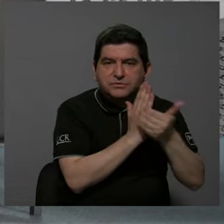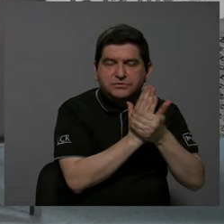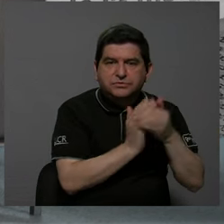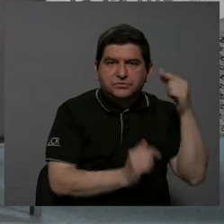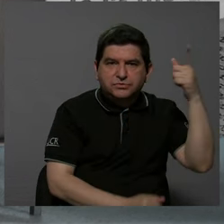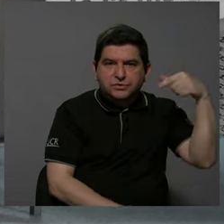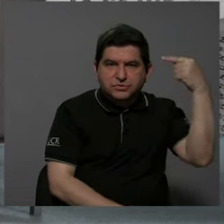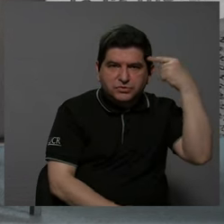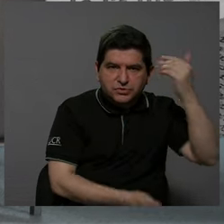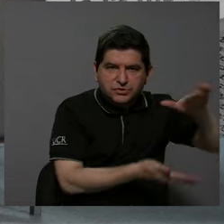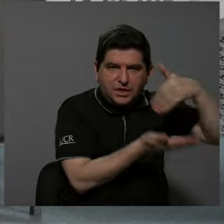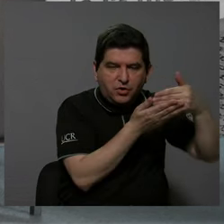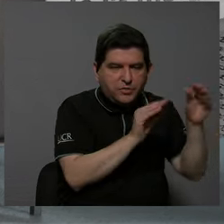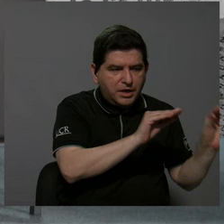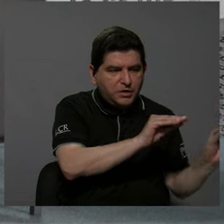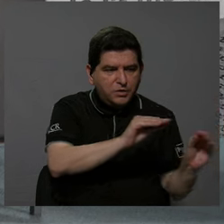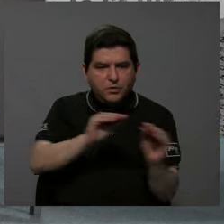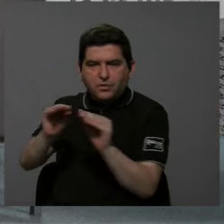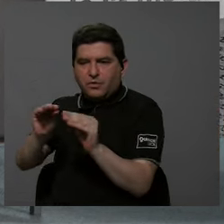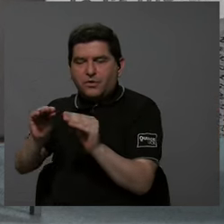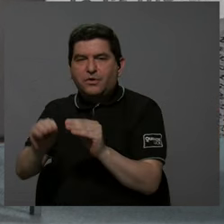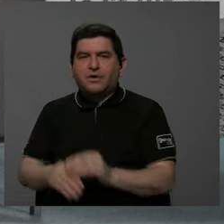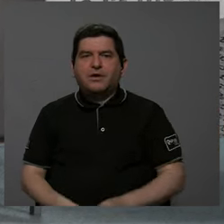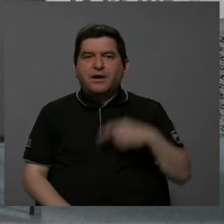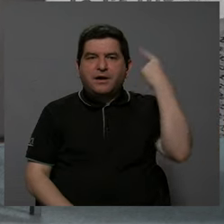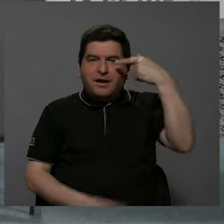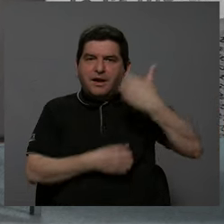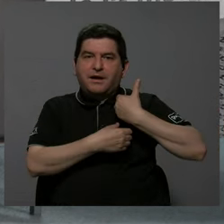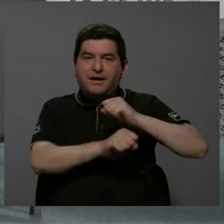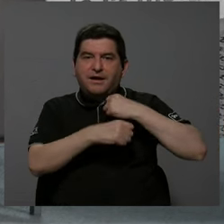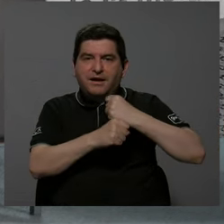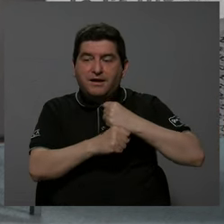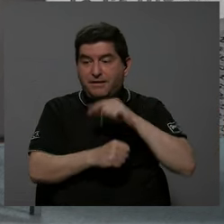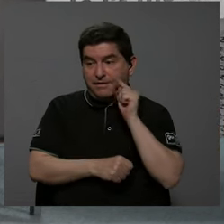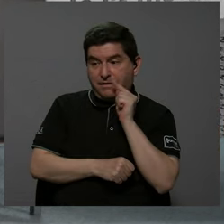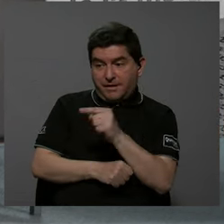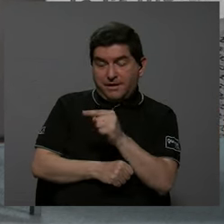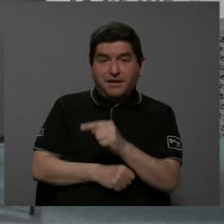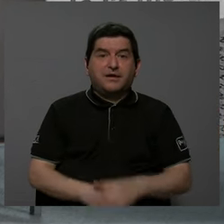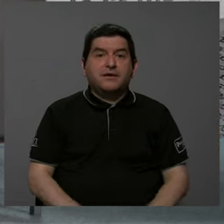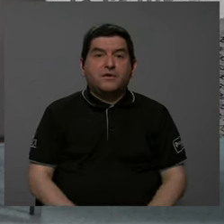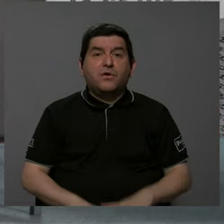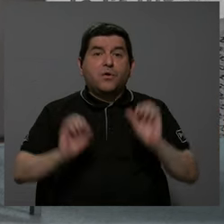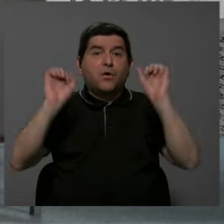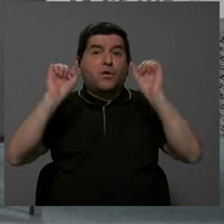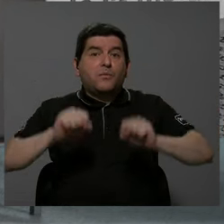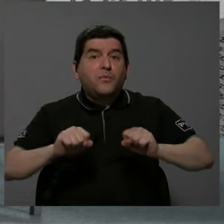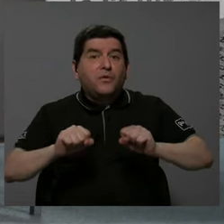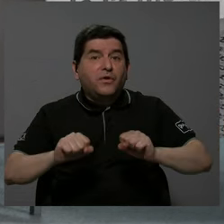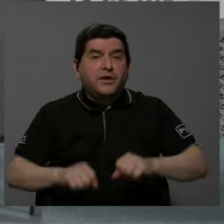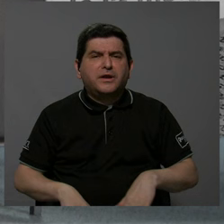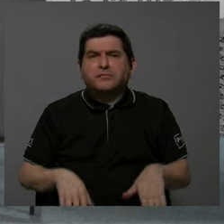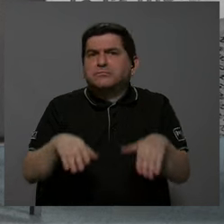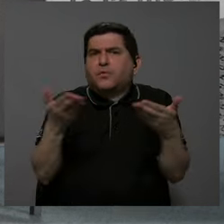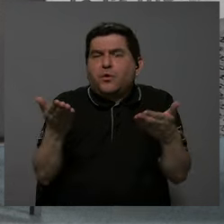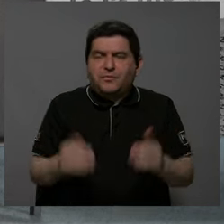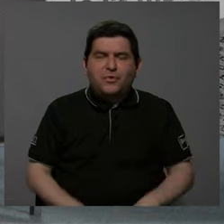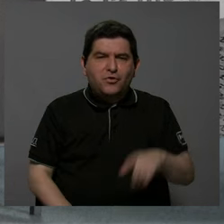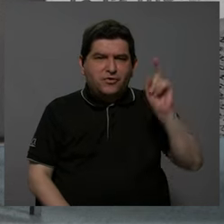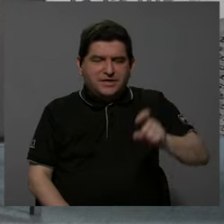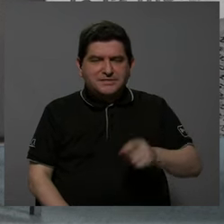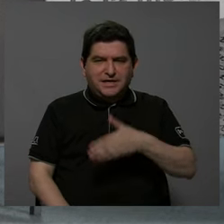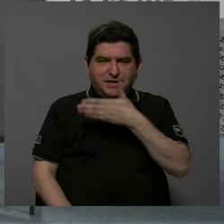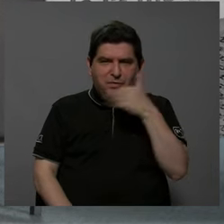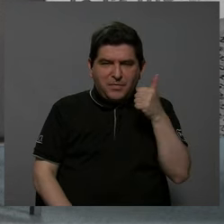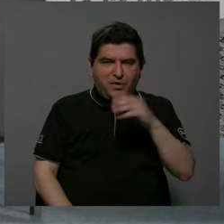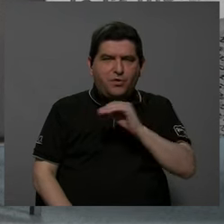competencias del gobierno central hacia los gobiernos locales. Para que esto se dé, entre otras cosas, tiene que haber una mayor y